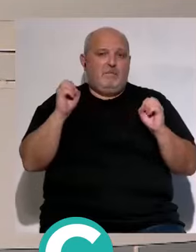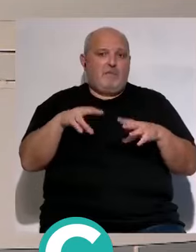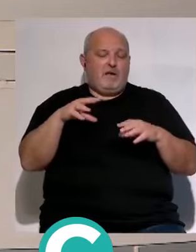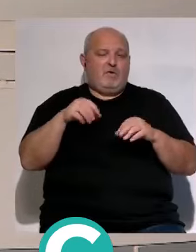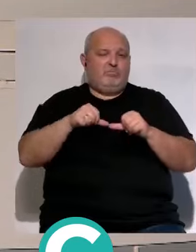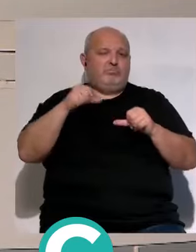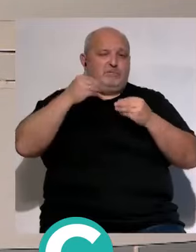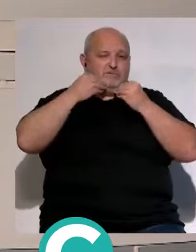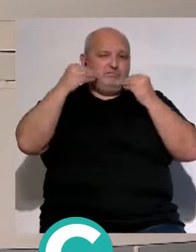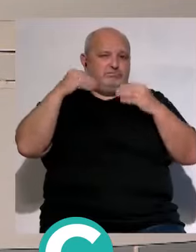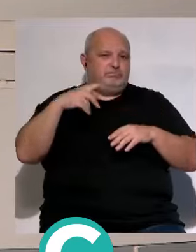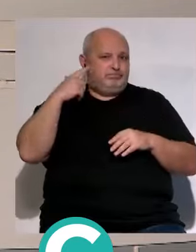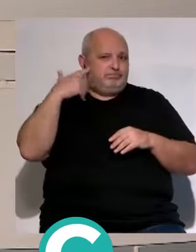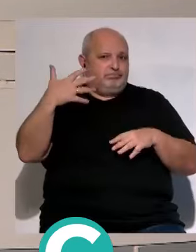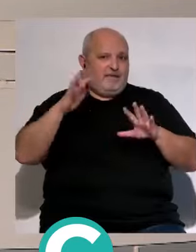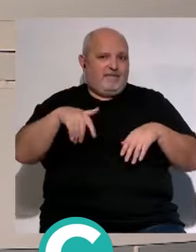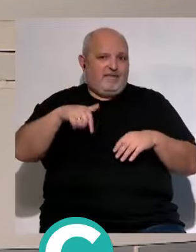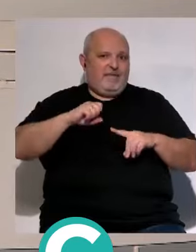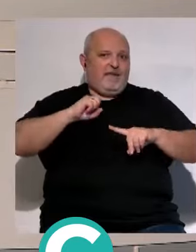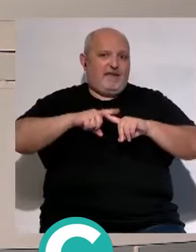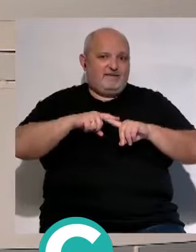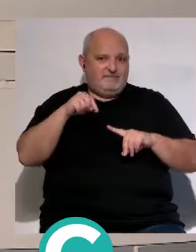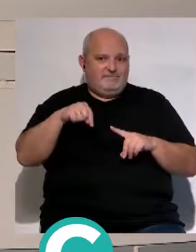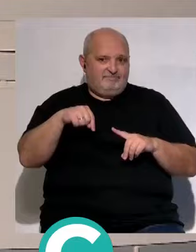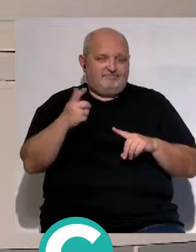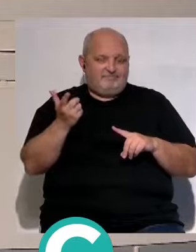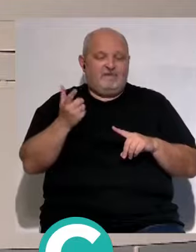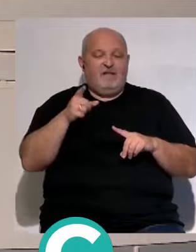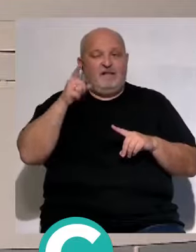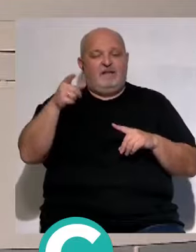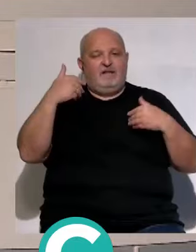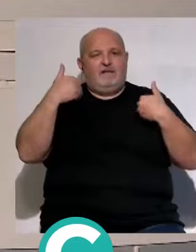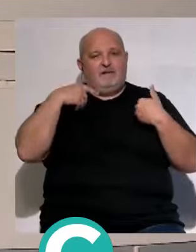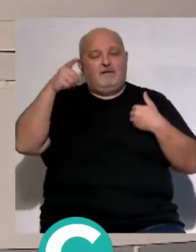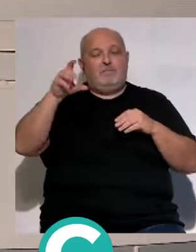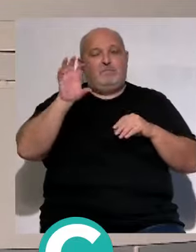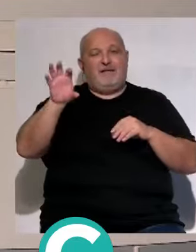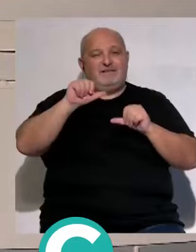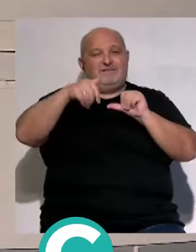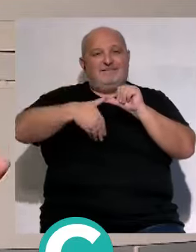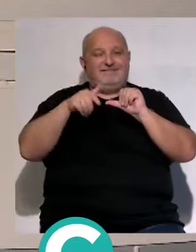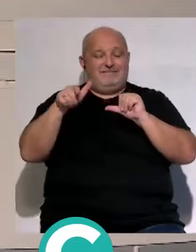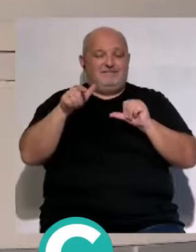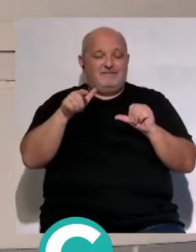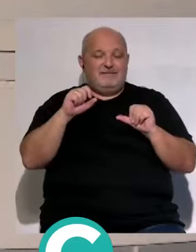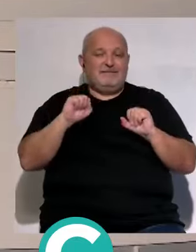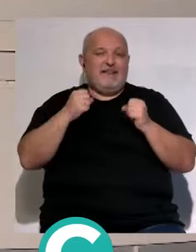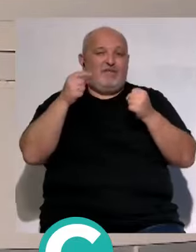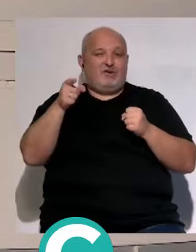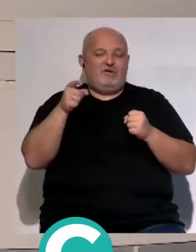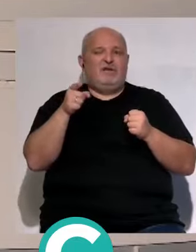que lo ha sido todo en el Cali Club de Fútbol y que allí incluso exponencialmente en su país es mucho más lo que